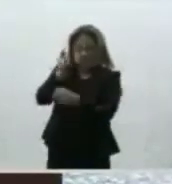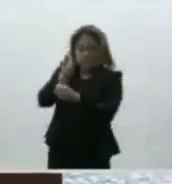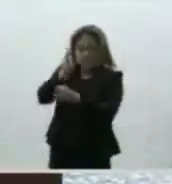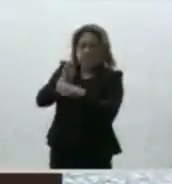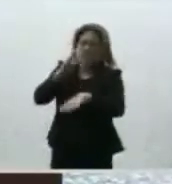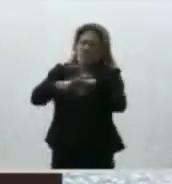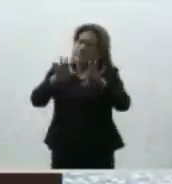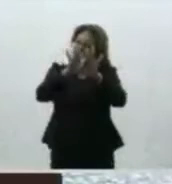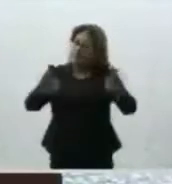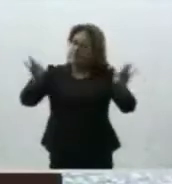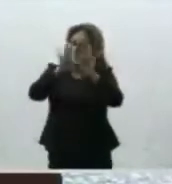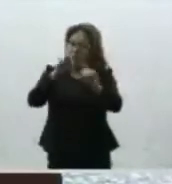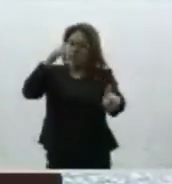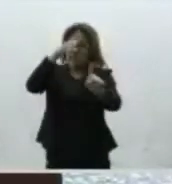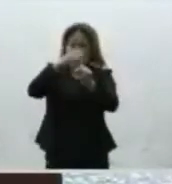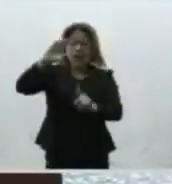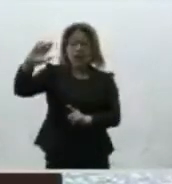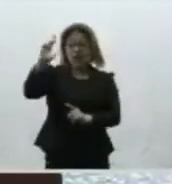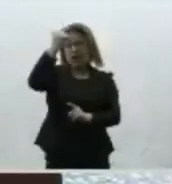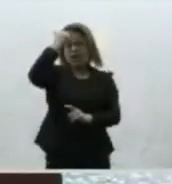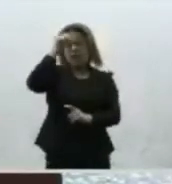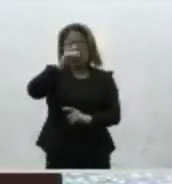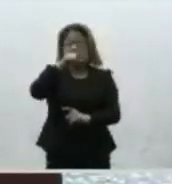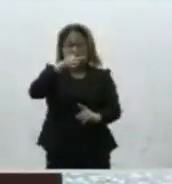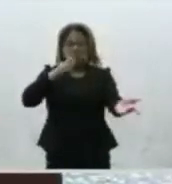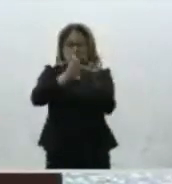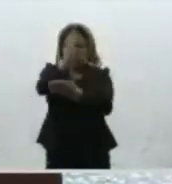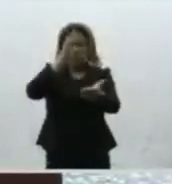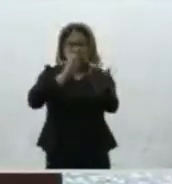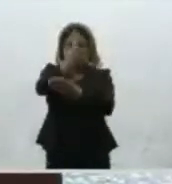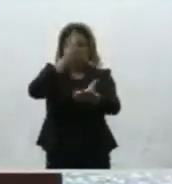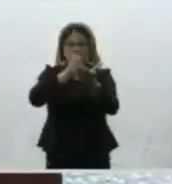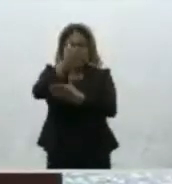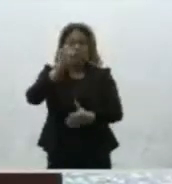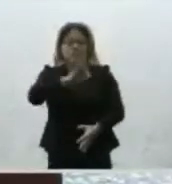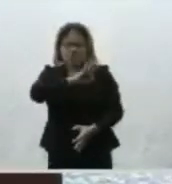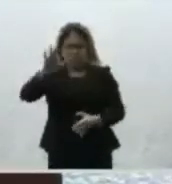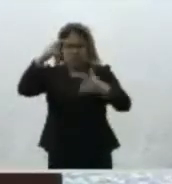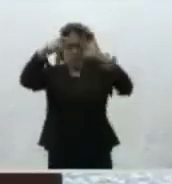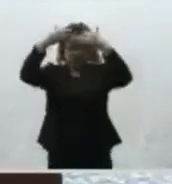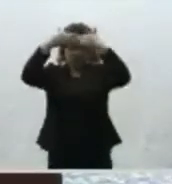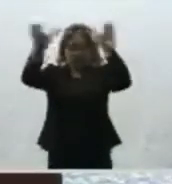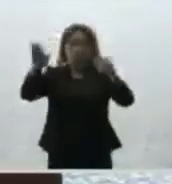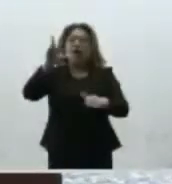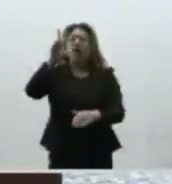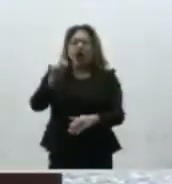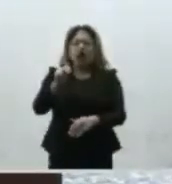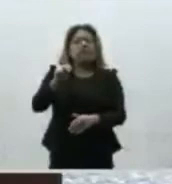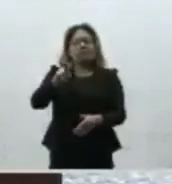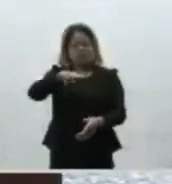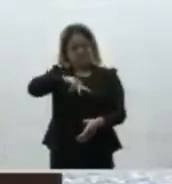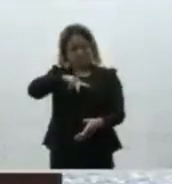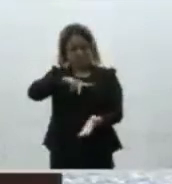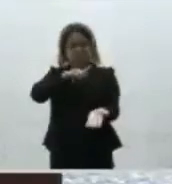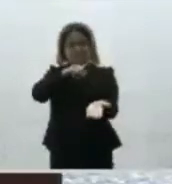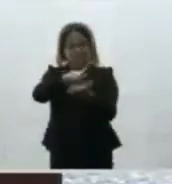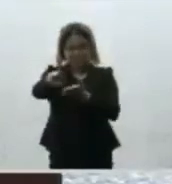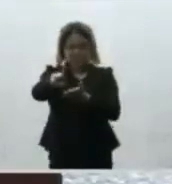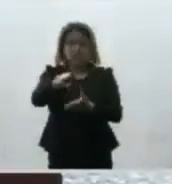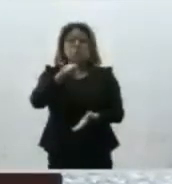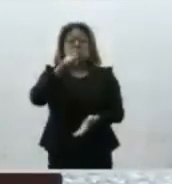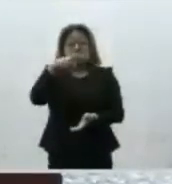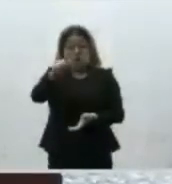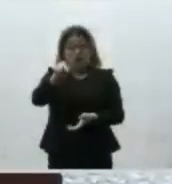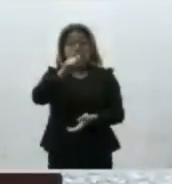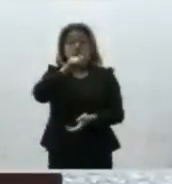importante que nunca recordar que el acceso a la justicia no es un privilegio sino un derecho cada etapa que